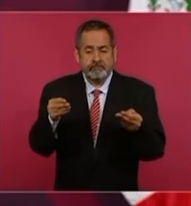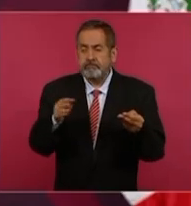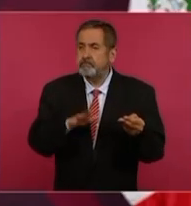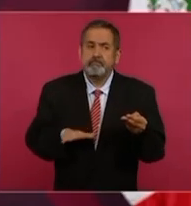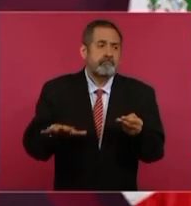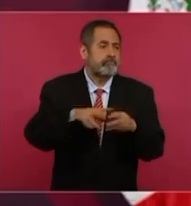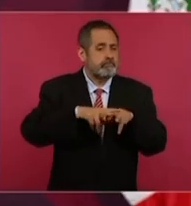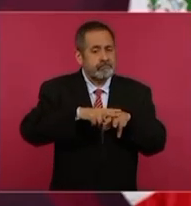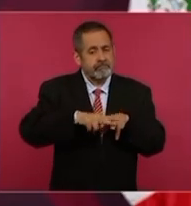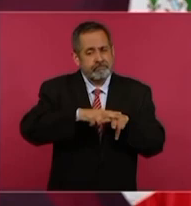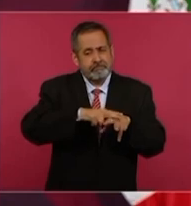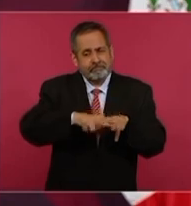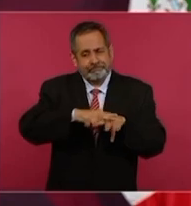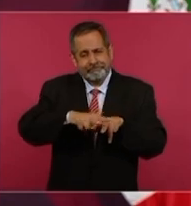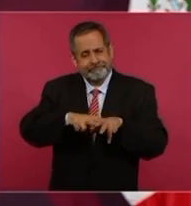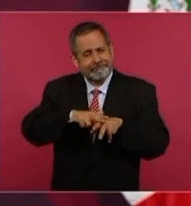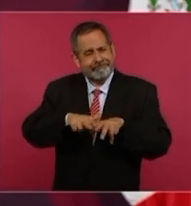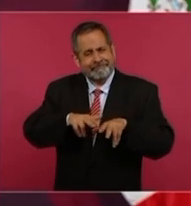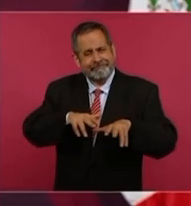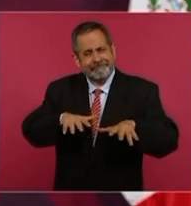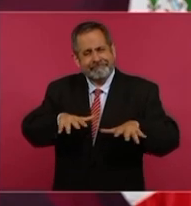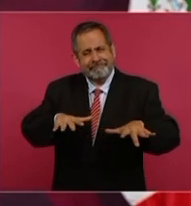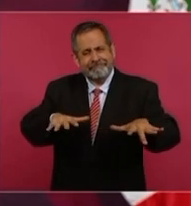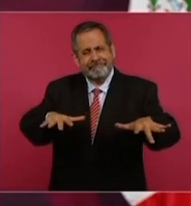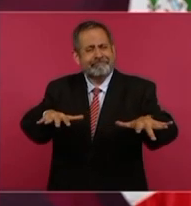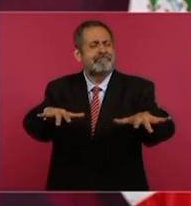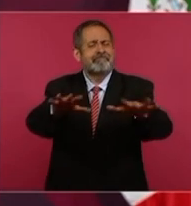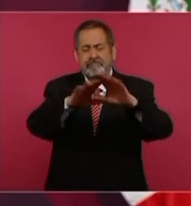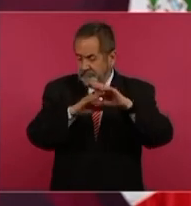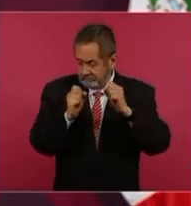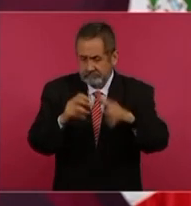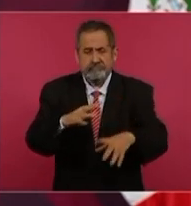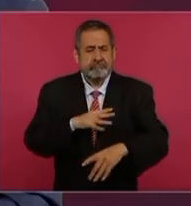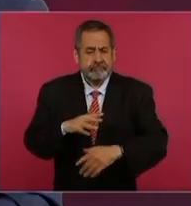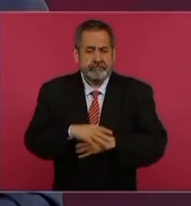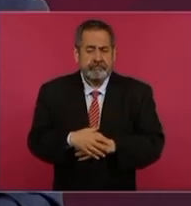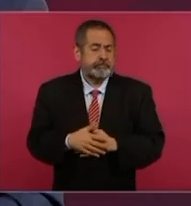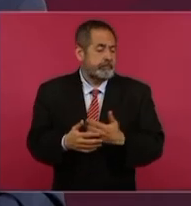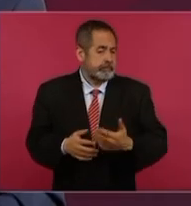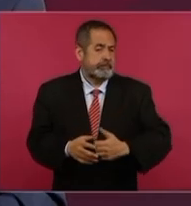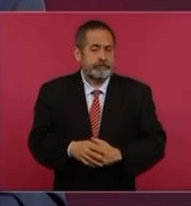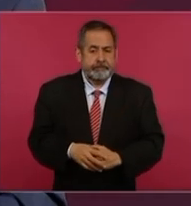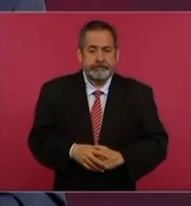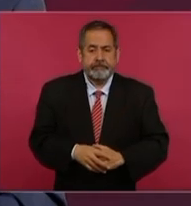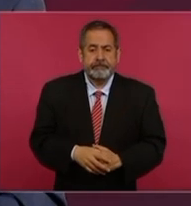vamos a darle primero la